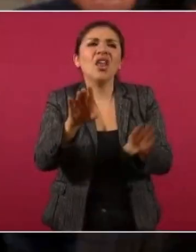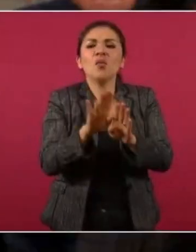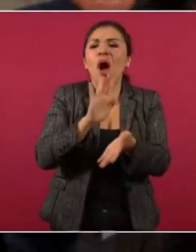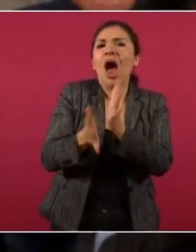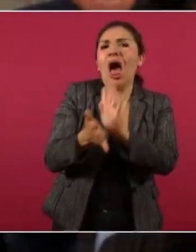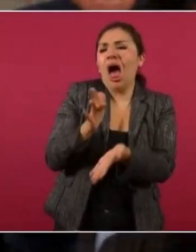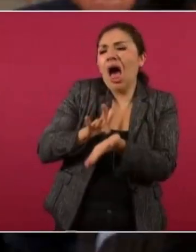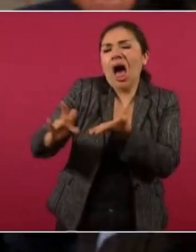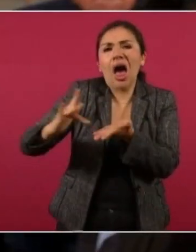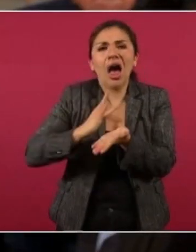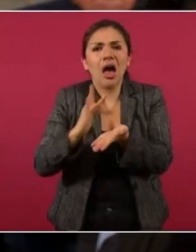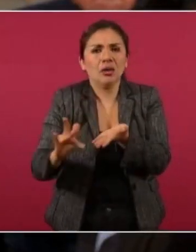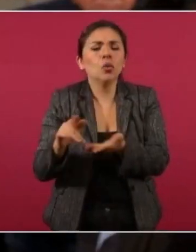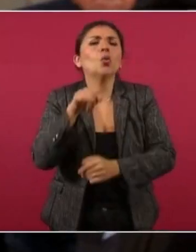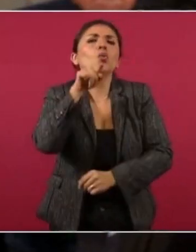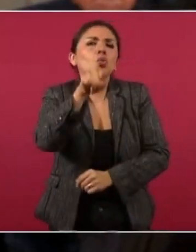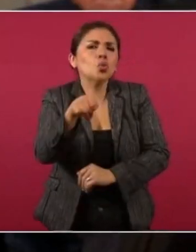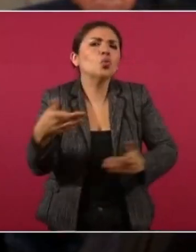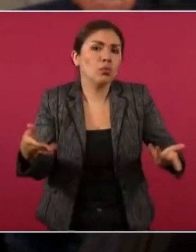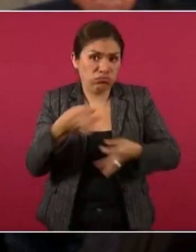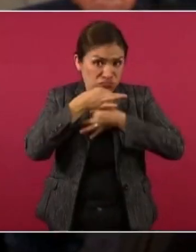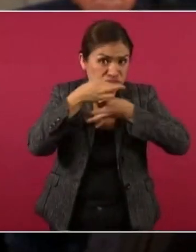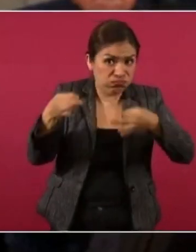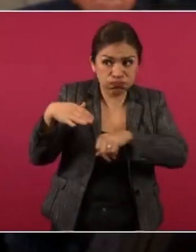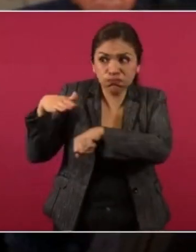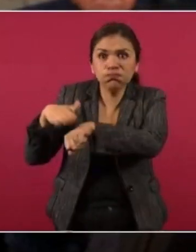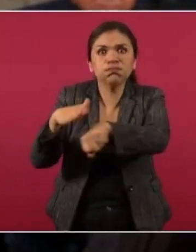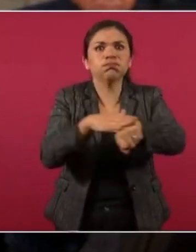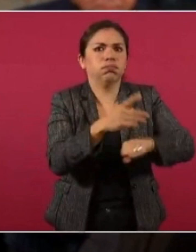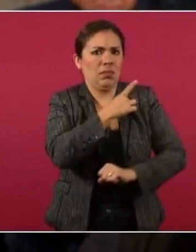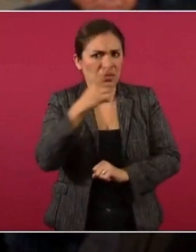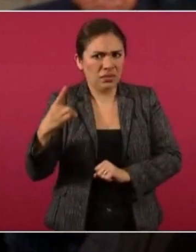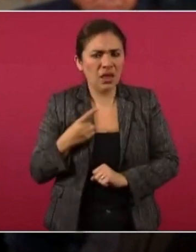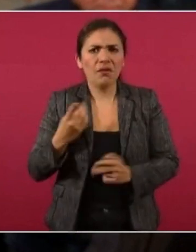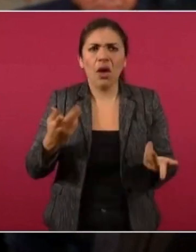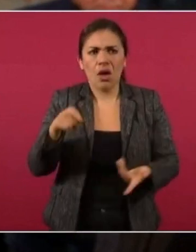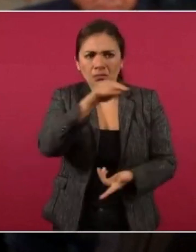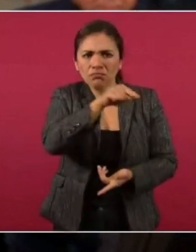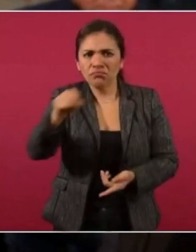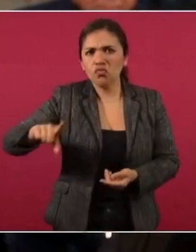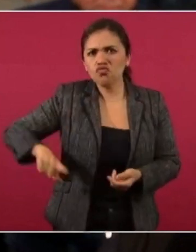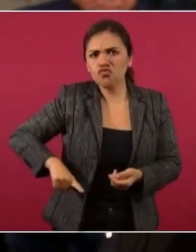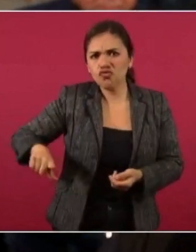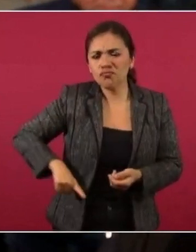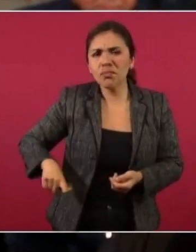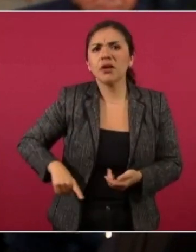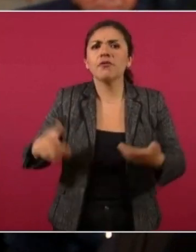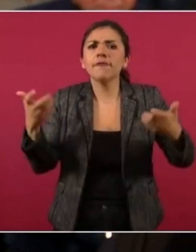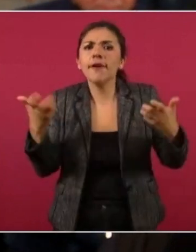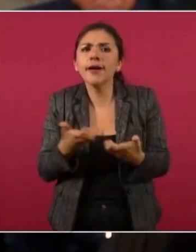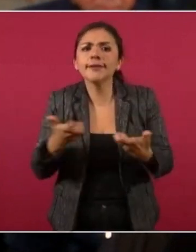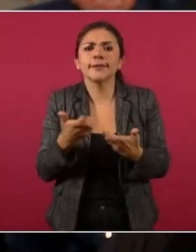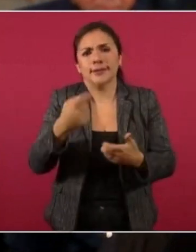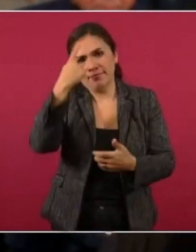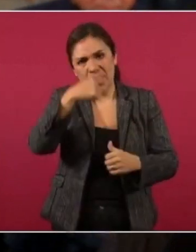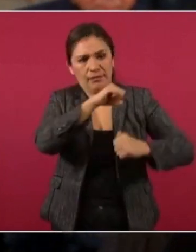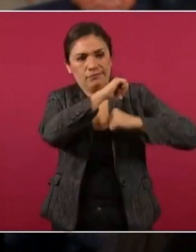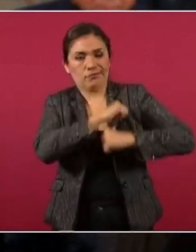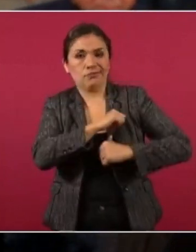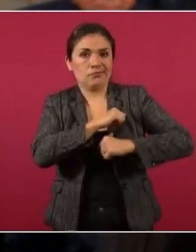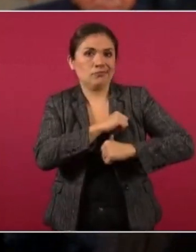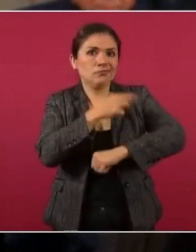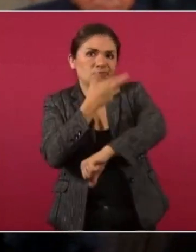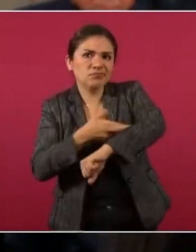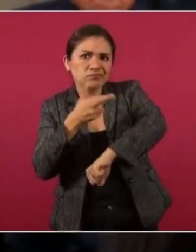Usted daría un llamado a estos gobiernos que están al frente de